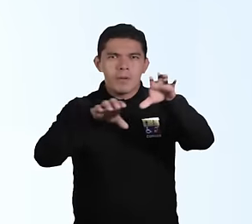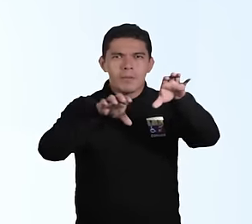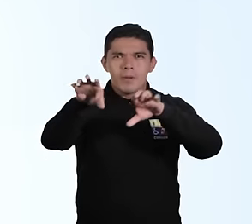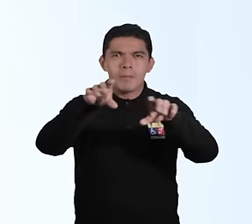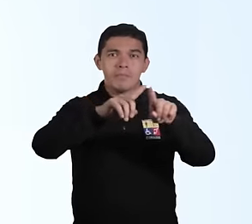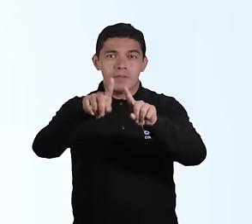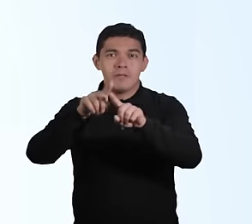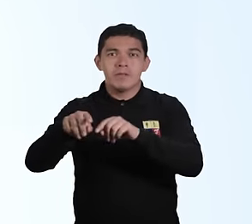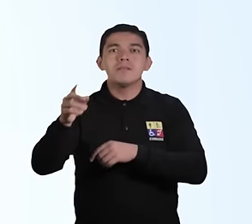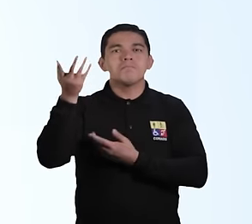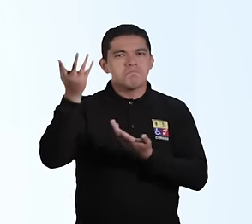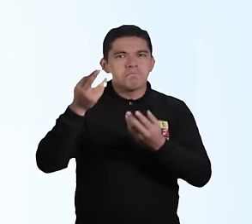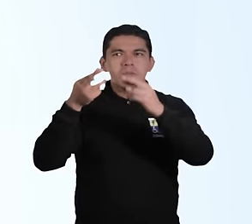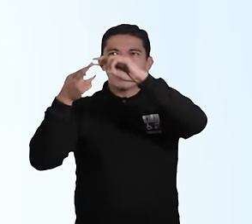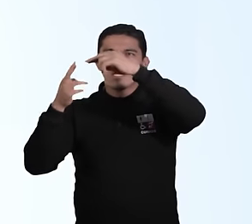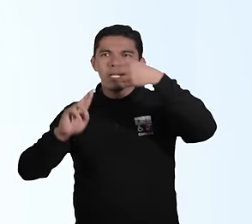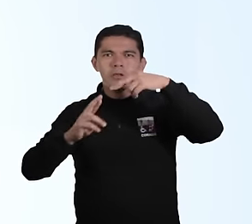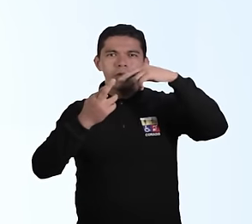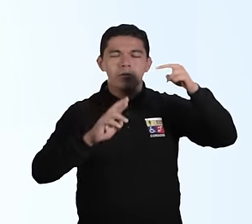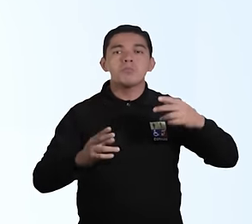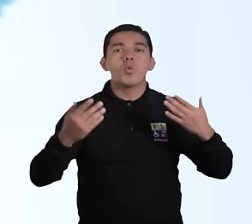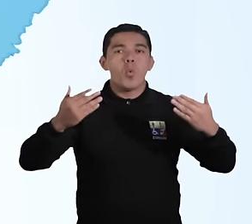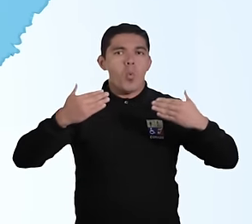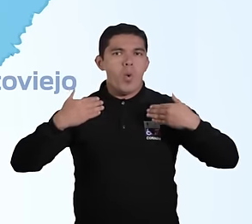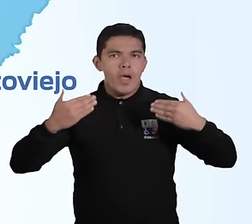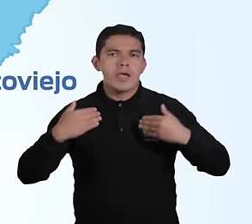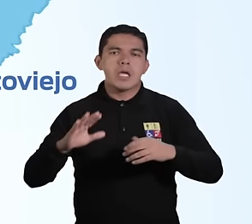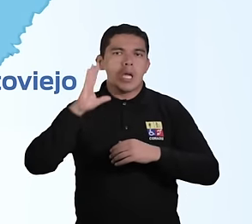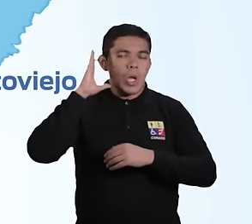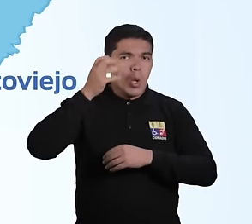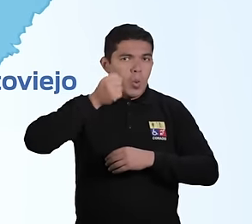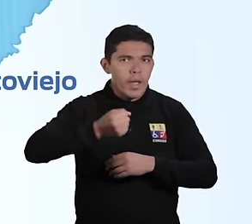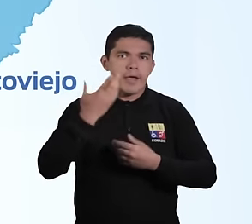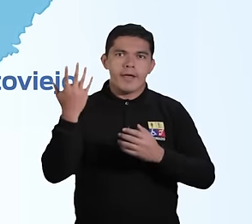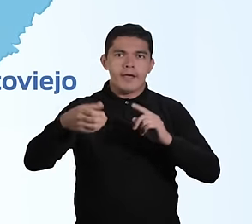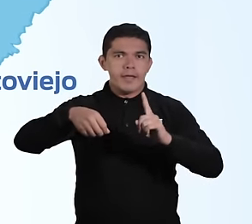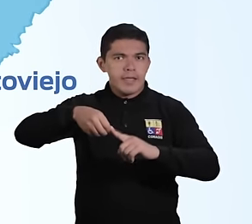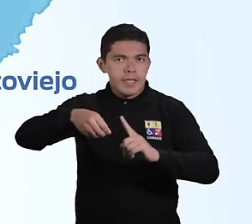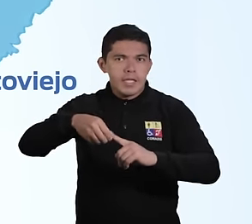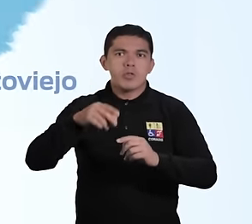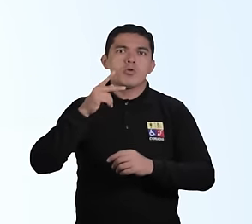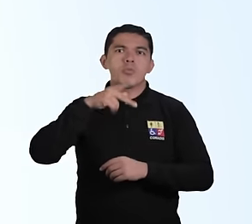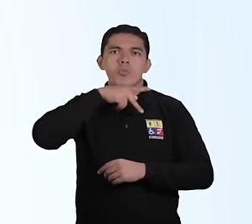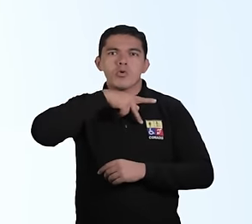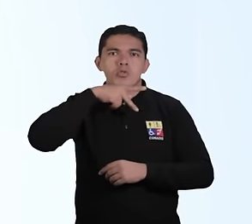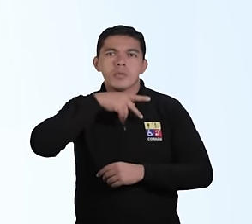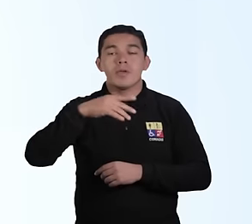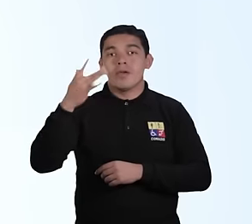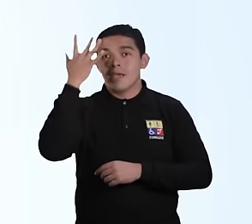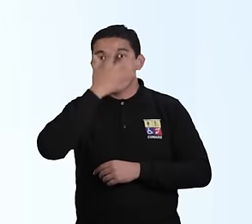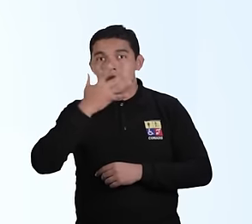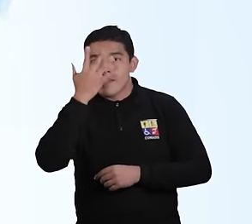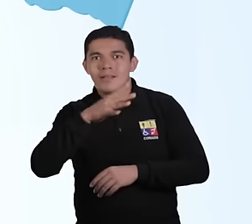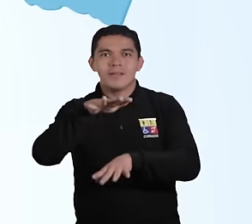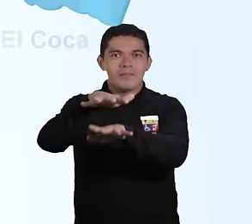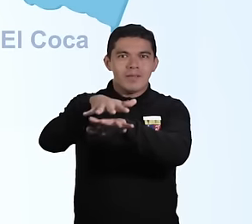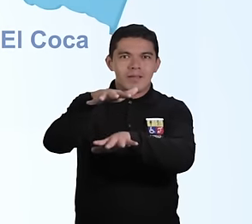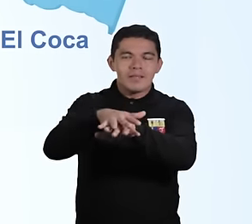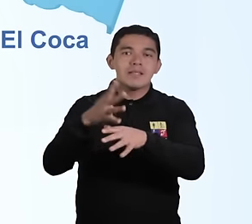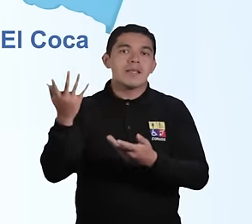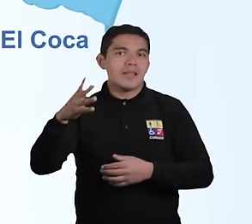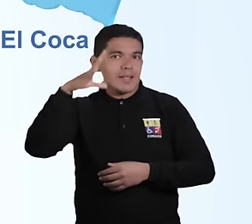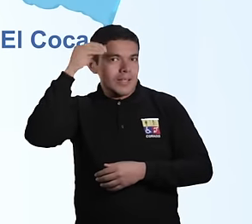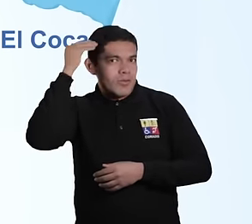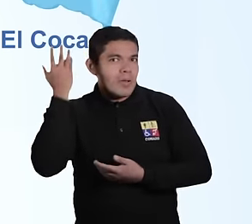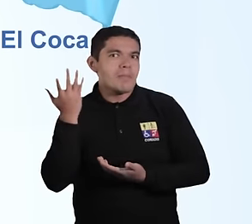correspondiente a su región, concentrándose en Guayaquil, Cuenca, Quito, Porto Viejo, Esmeraldas, Machala,